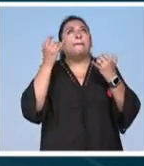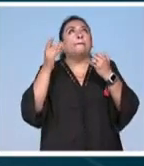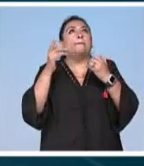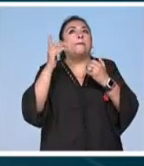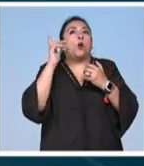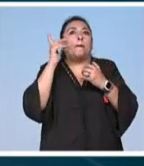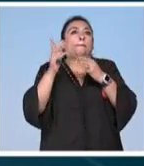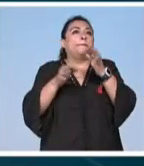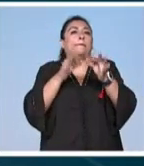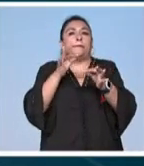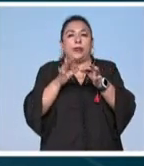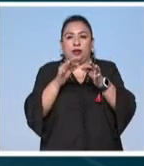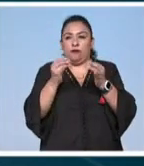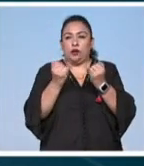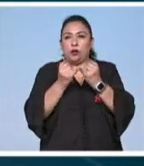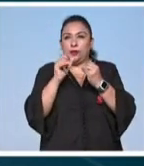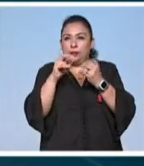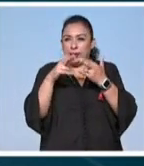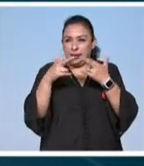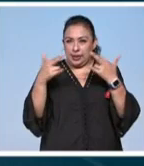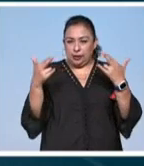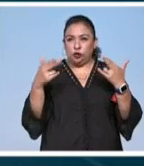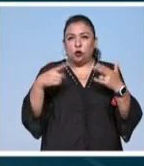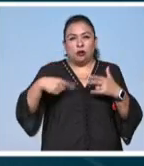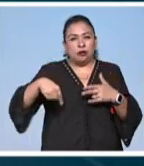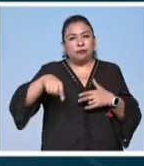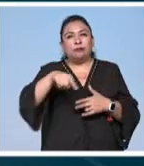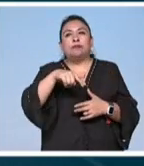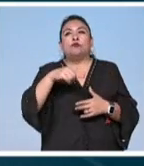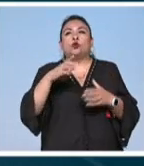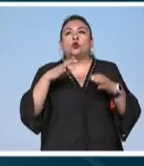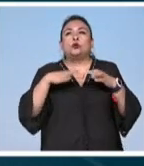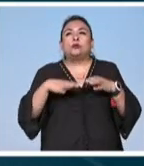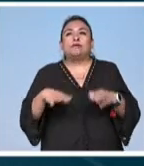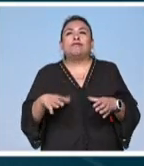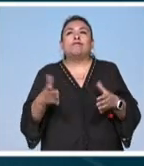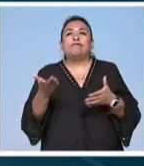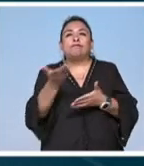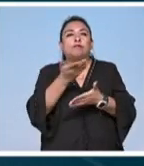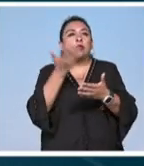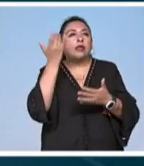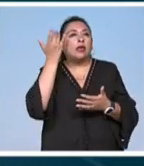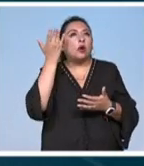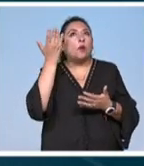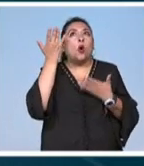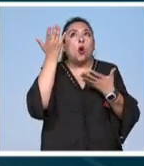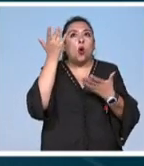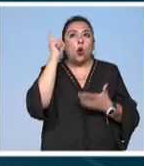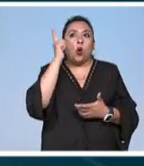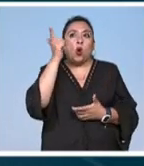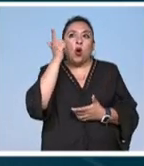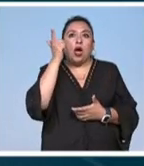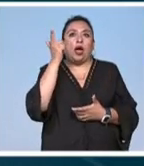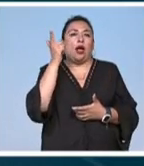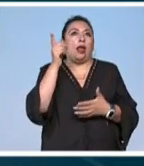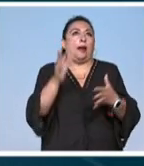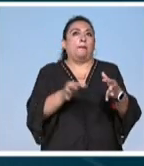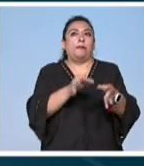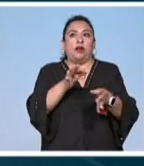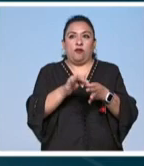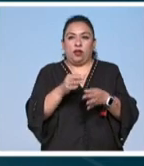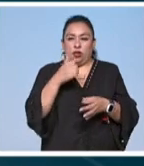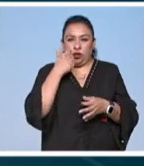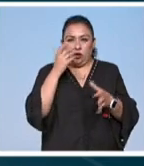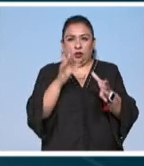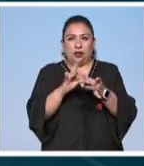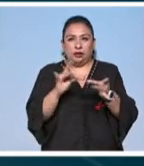finalmente también la relación entre ellos es una una relación idealizada que en donde trato